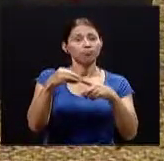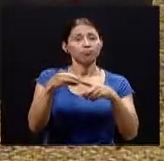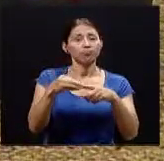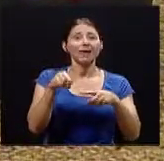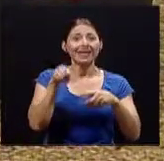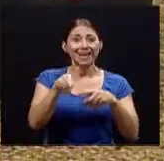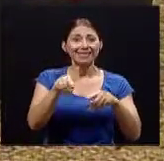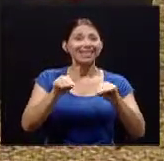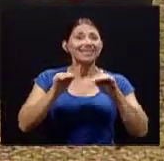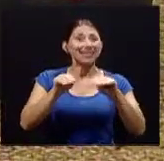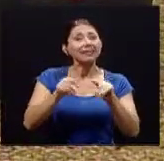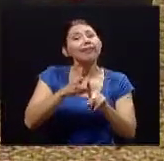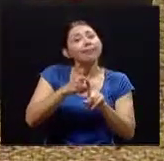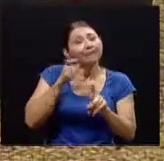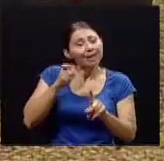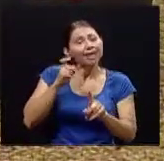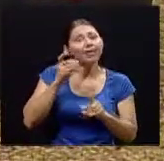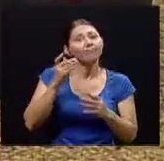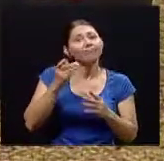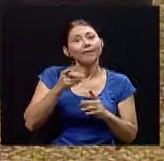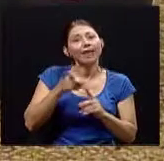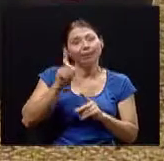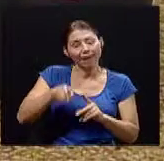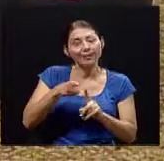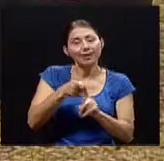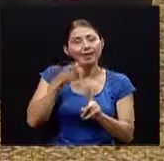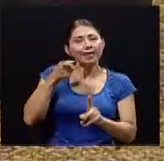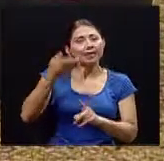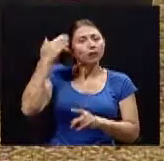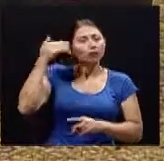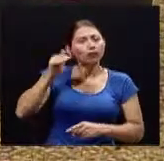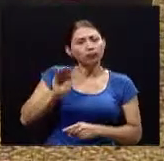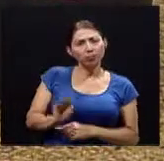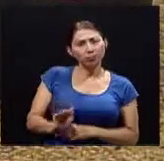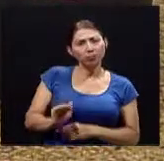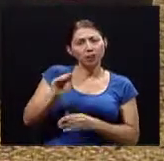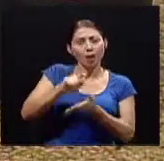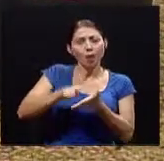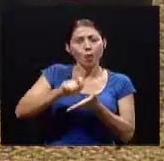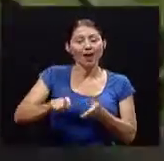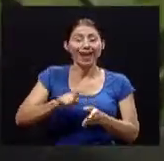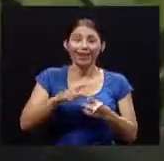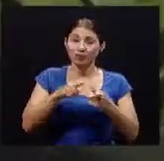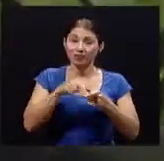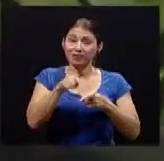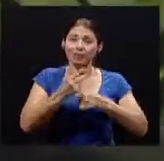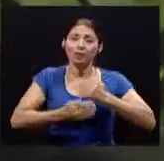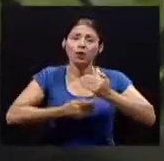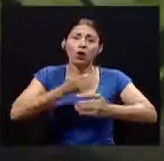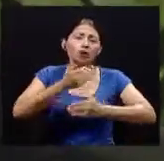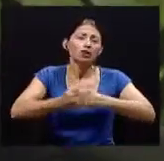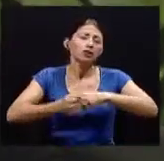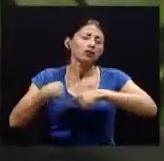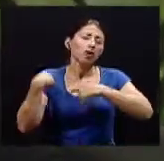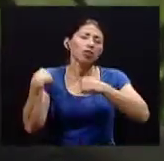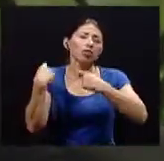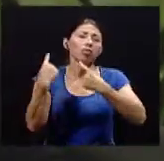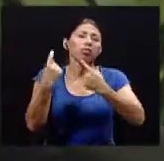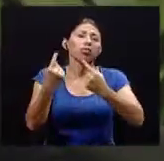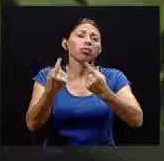involucrar toda la vida porque a medida que crecemos nuestro cuerpo va cambiando de actitud postural no es lo mismo